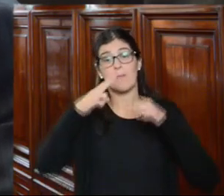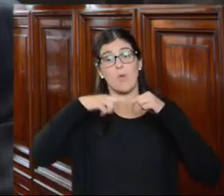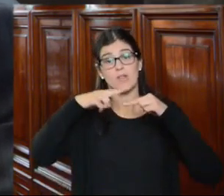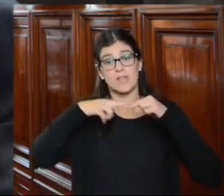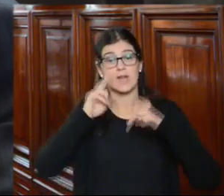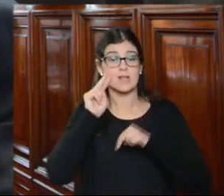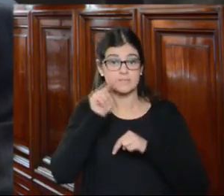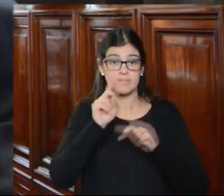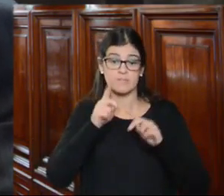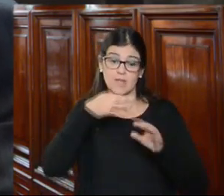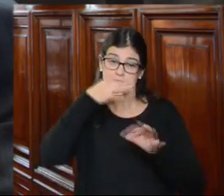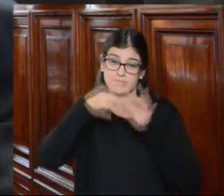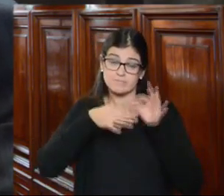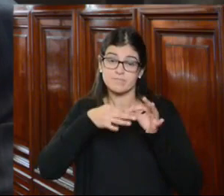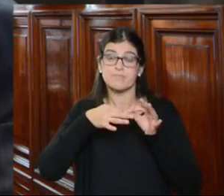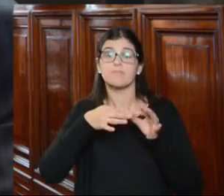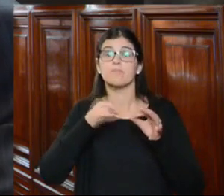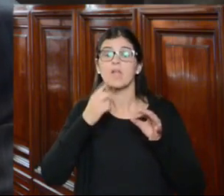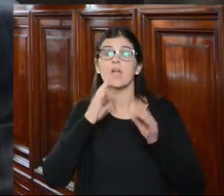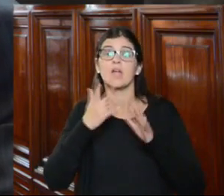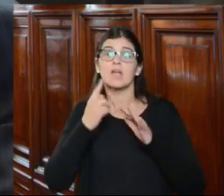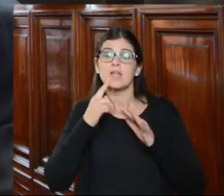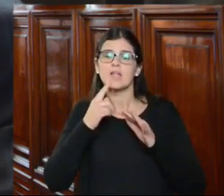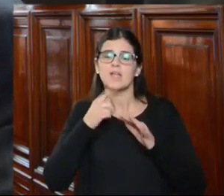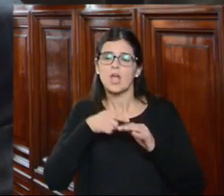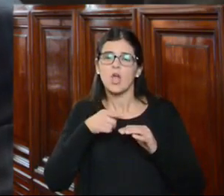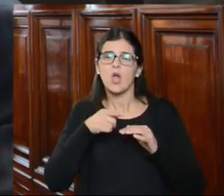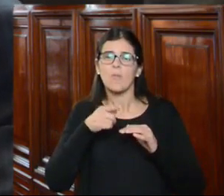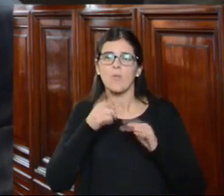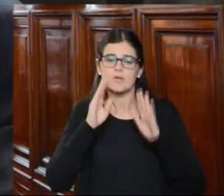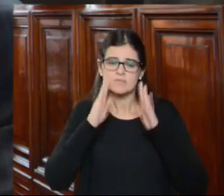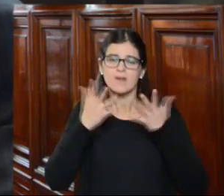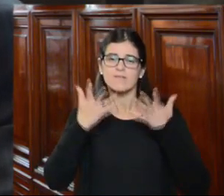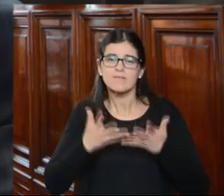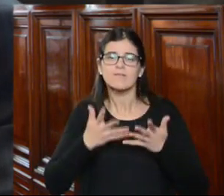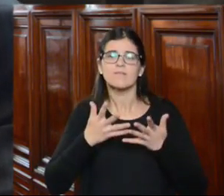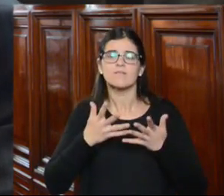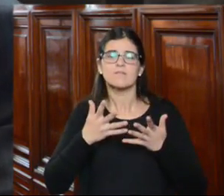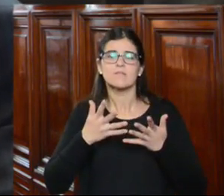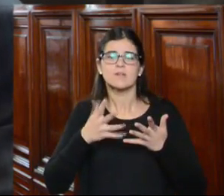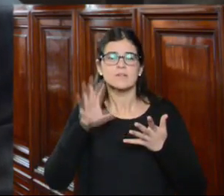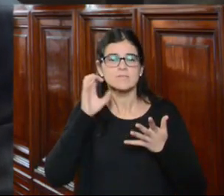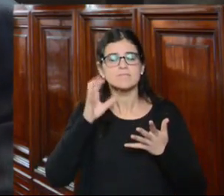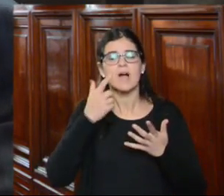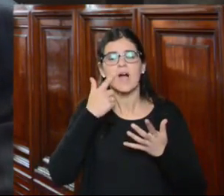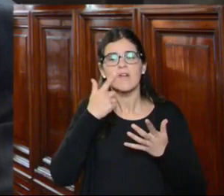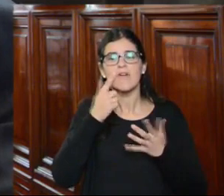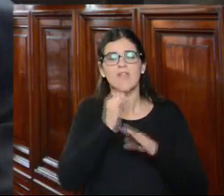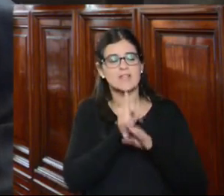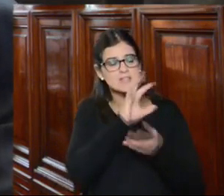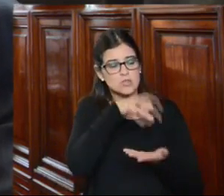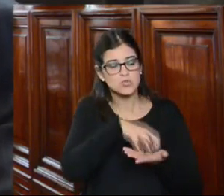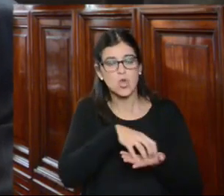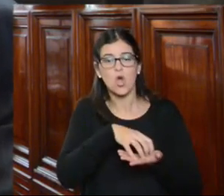poco precisar este marco competencial a mi creo que nos interesa escuchar del lado de la institución